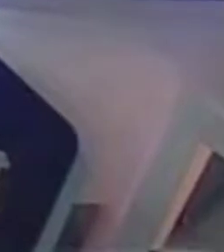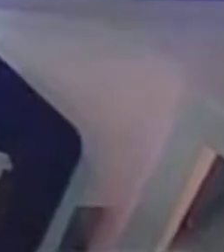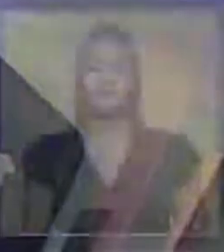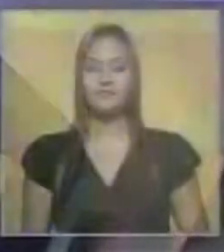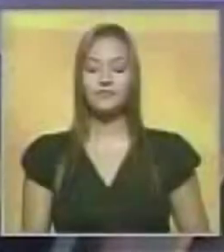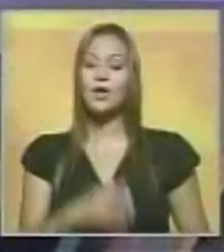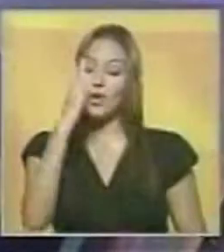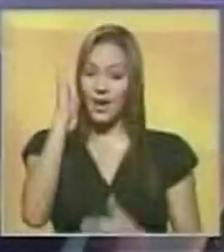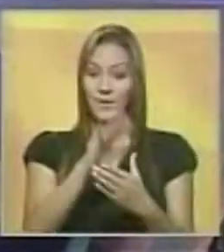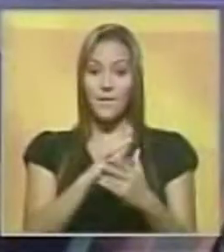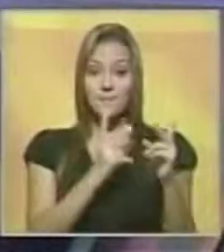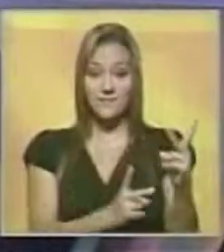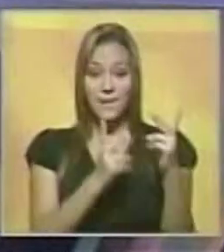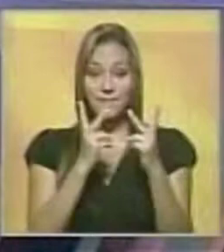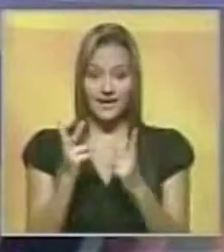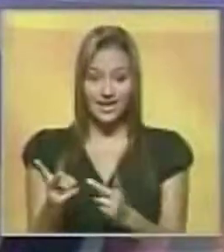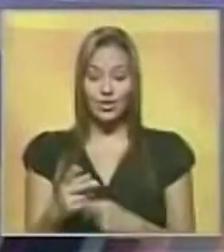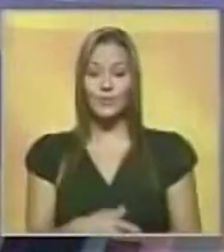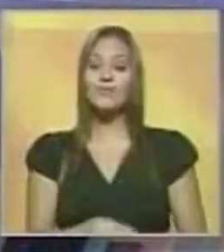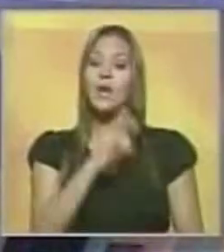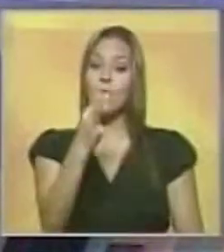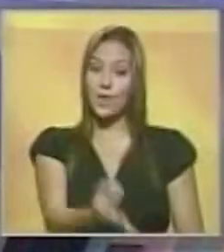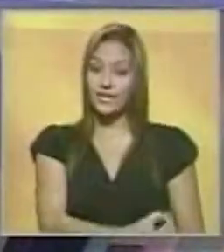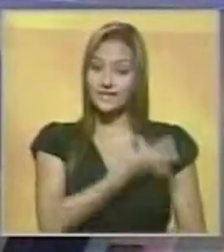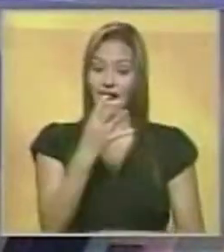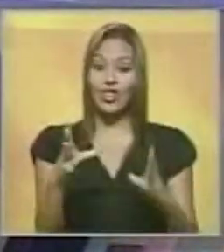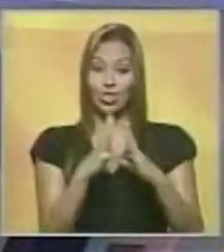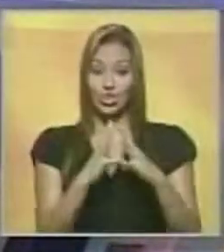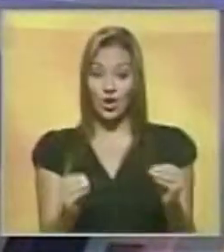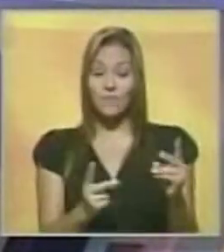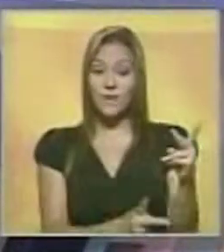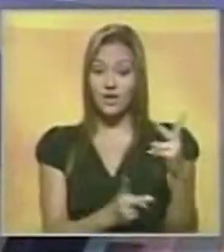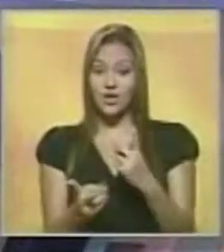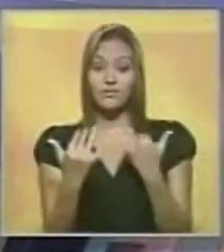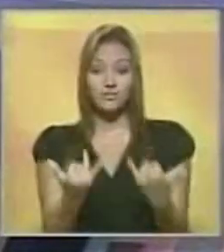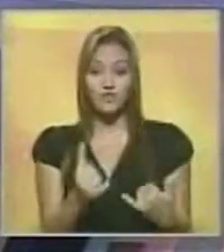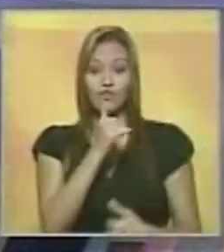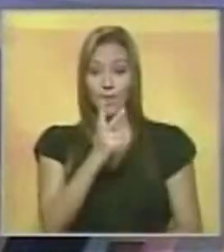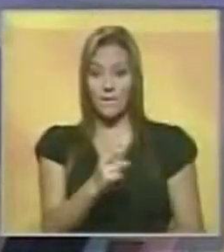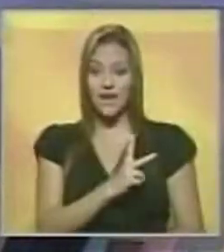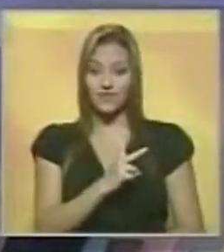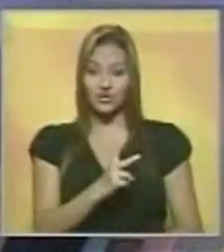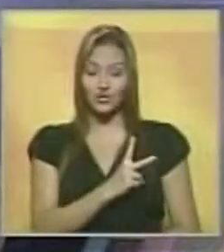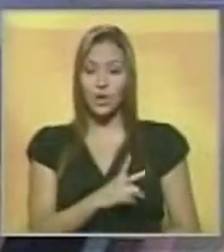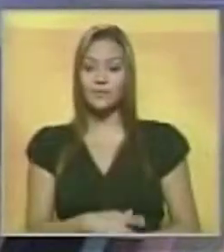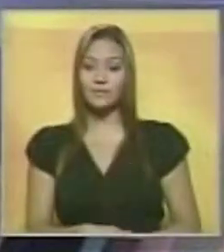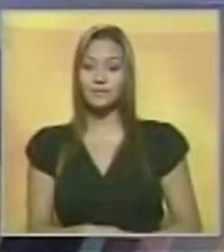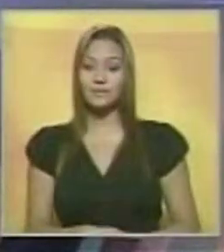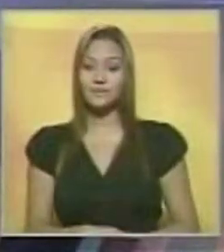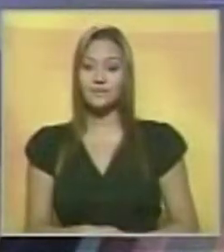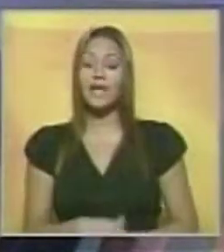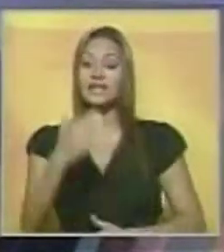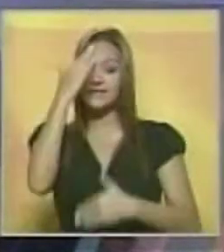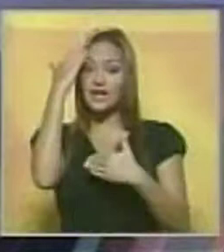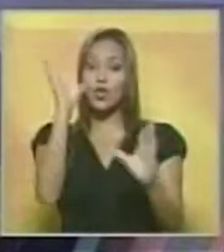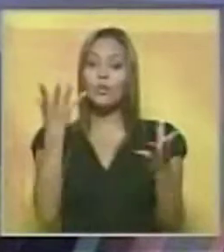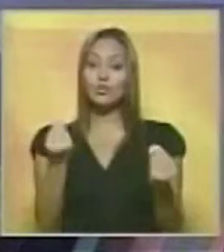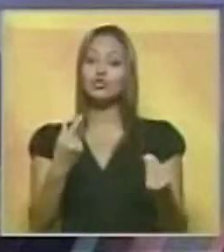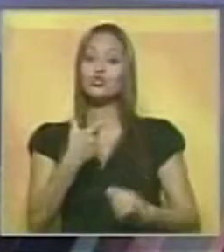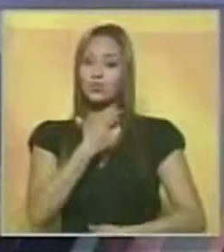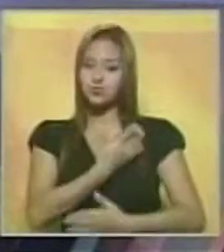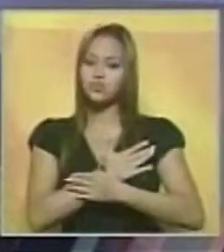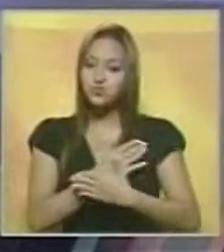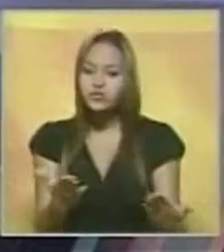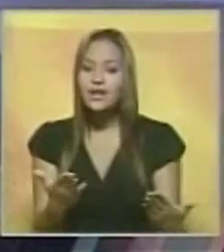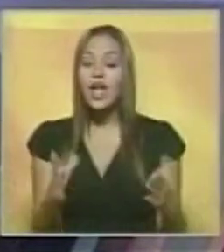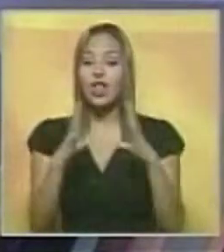¿Qué tal amigos? Sean todos bienvenidos. Muy buenas tardes, tengan todos bienvenidos a la presente emisión de su noticiero en edición. Les saludamos con mucho gusto,